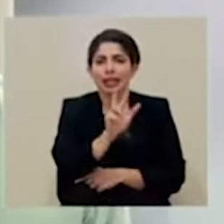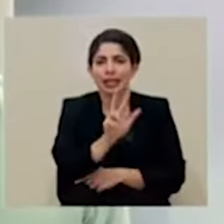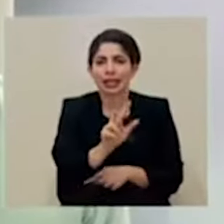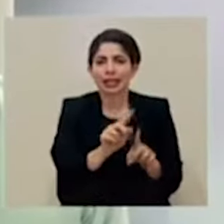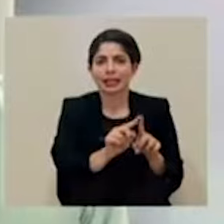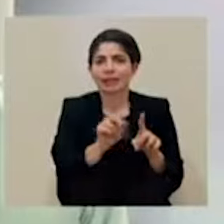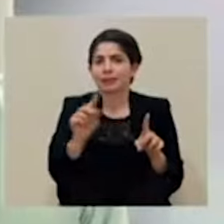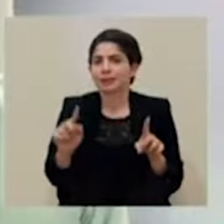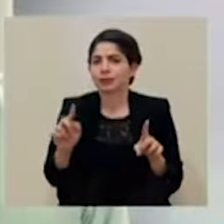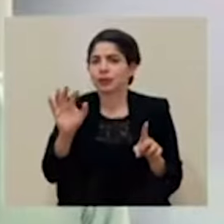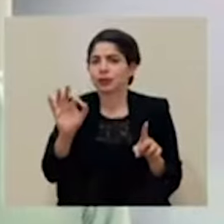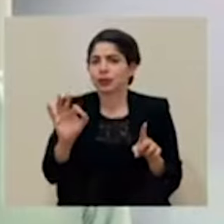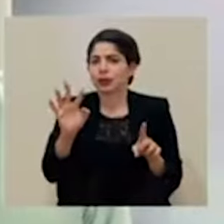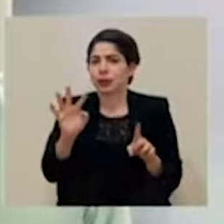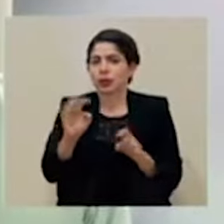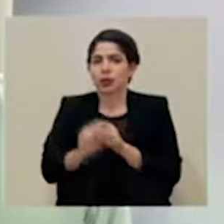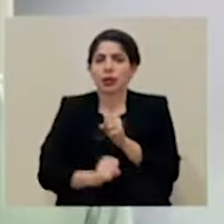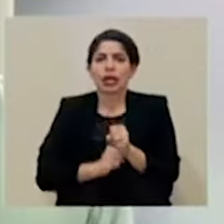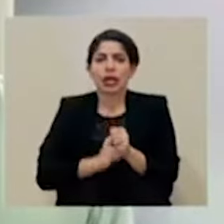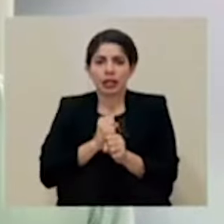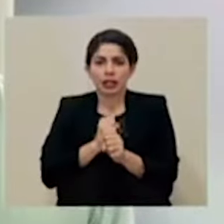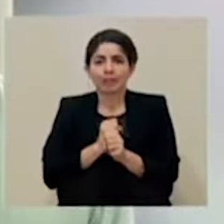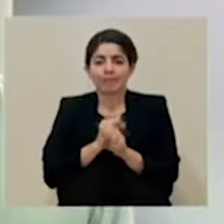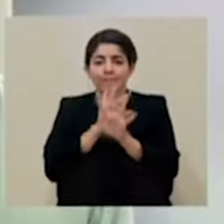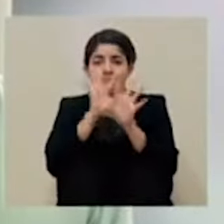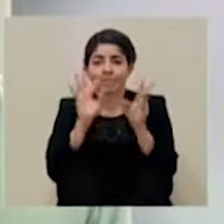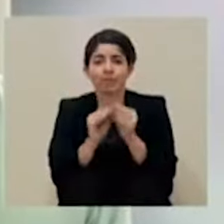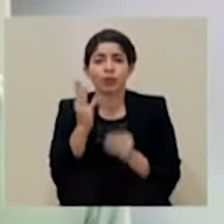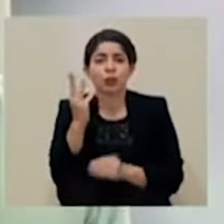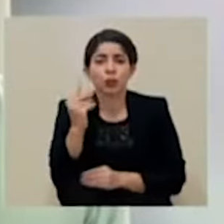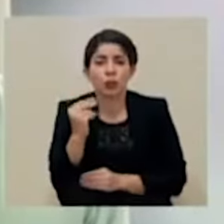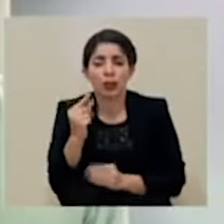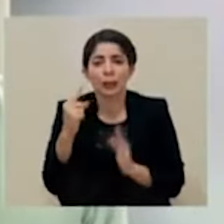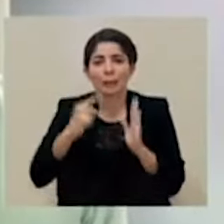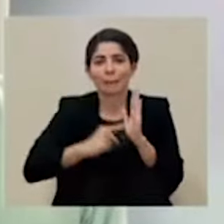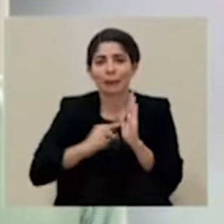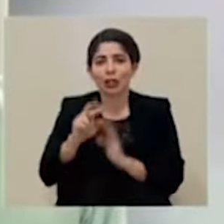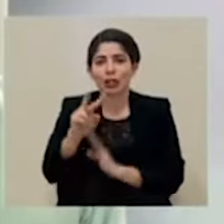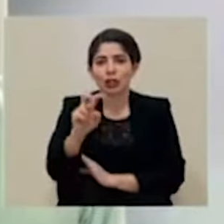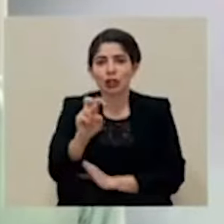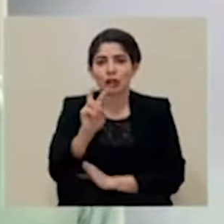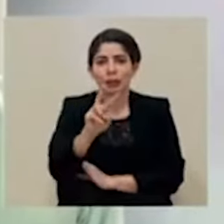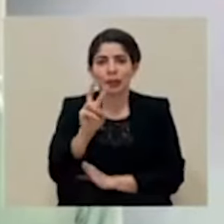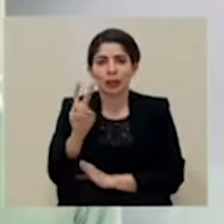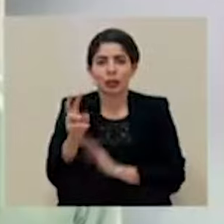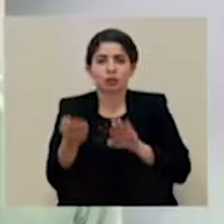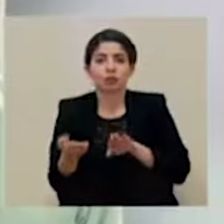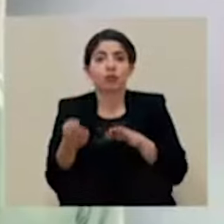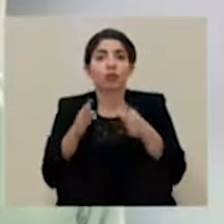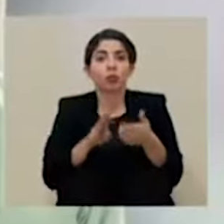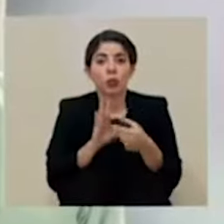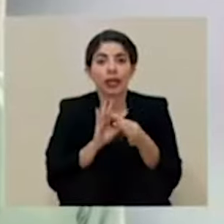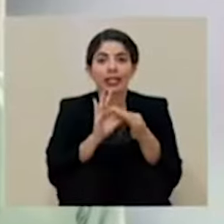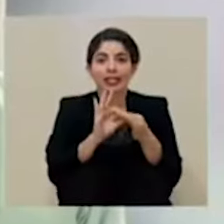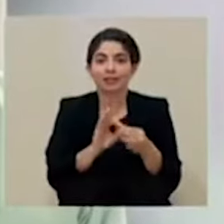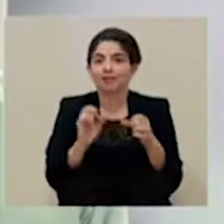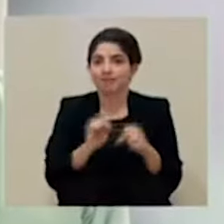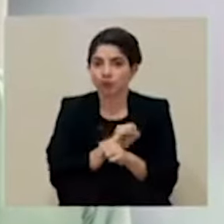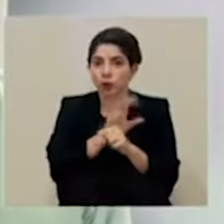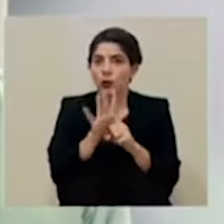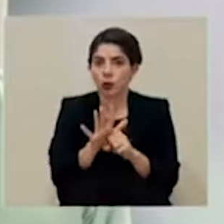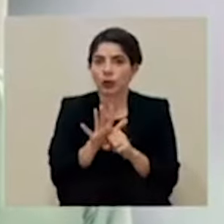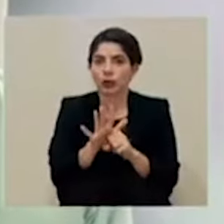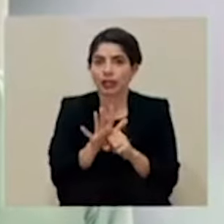noventa cuatro años. En total se contabilizan mil doscientos veintidós fallecimientos relacionados con covid diecinueve.